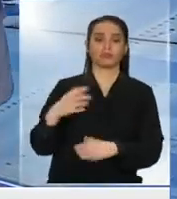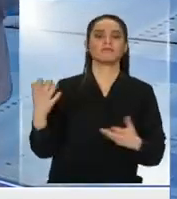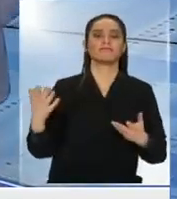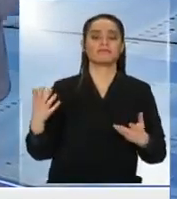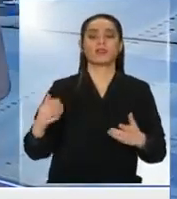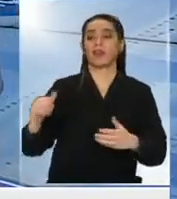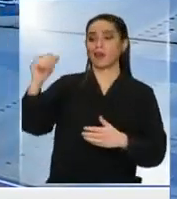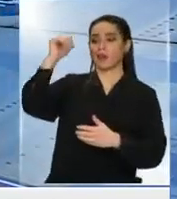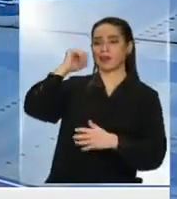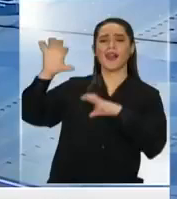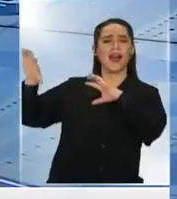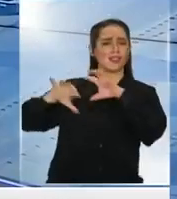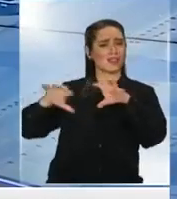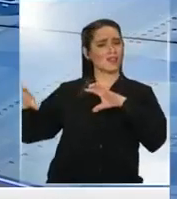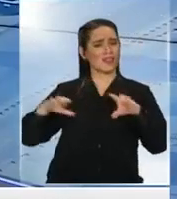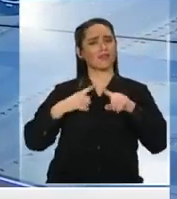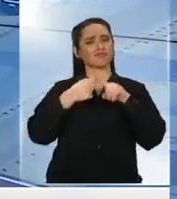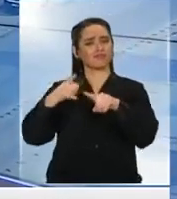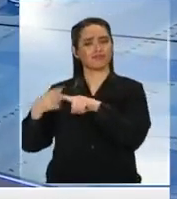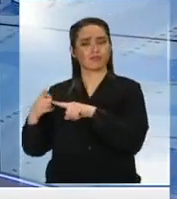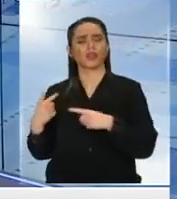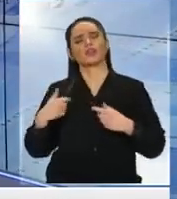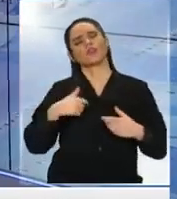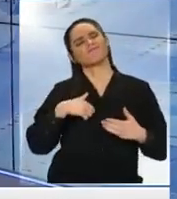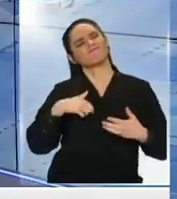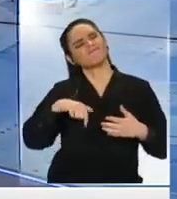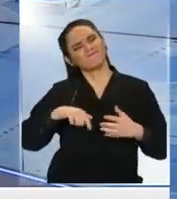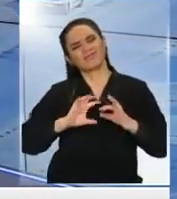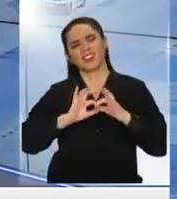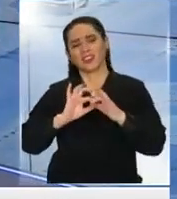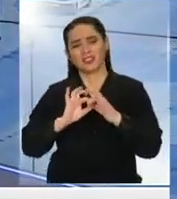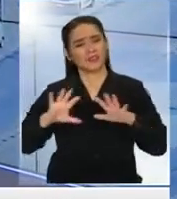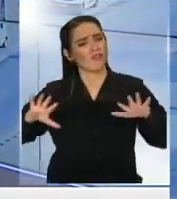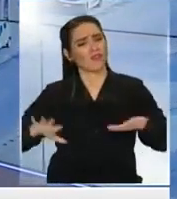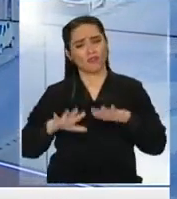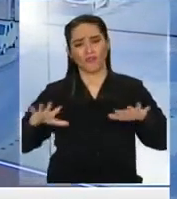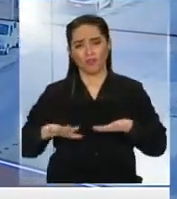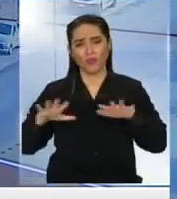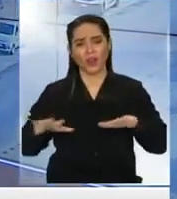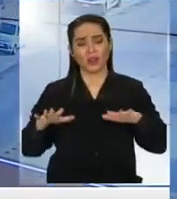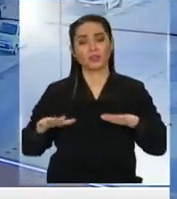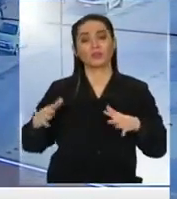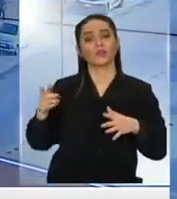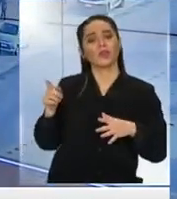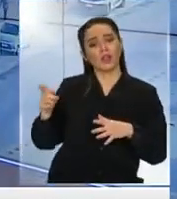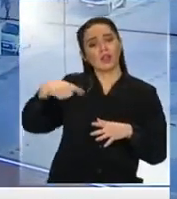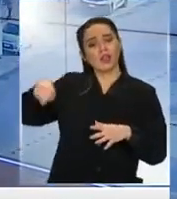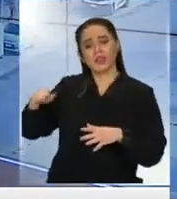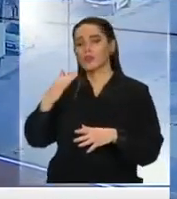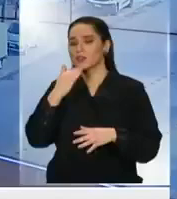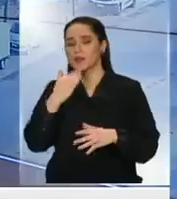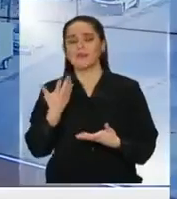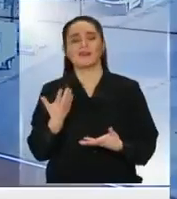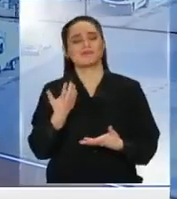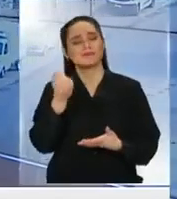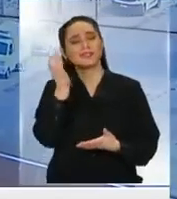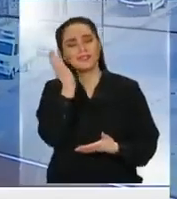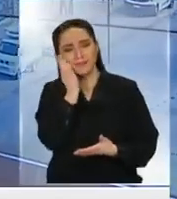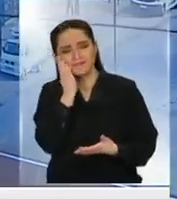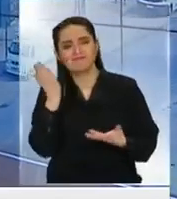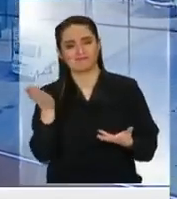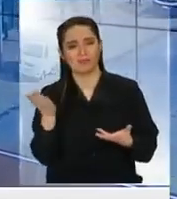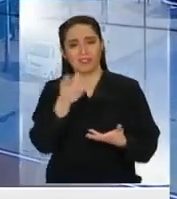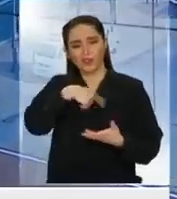Muchas actividades y hoy quiero agradecer particularmente porque hay un esfuerzo tremendo. Pero ellos también han sido muy, muy, muy gentiles de venir y